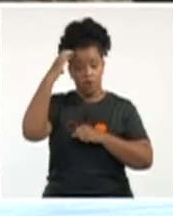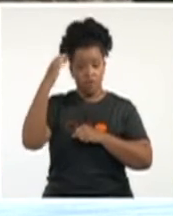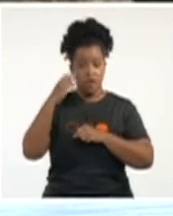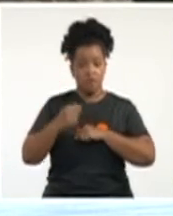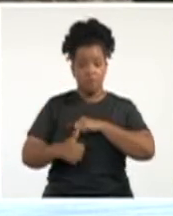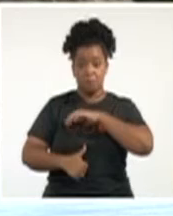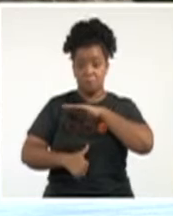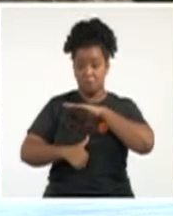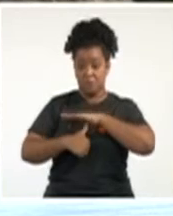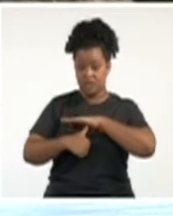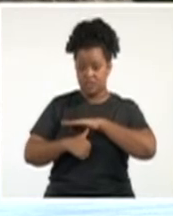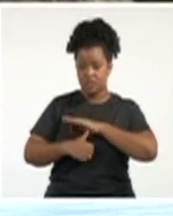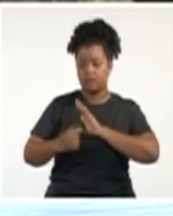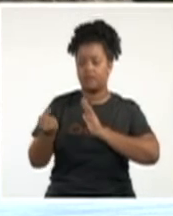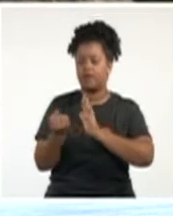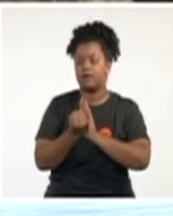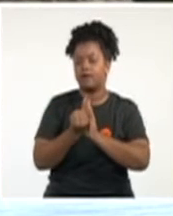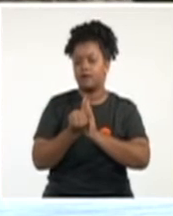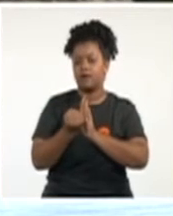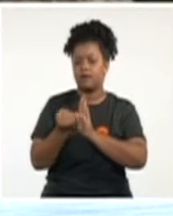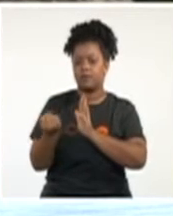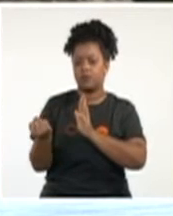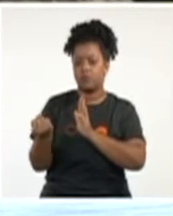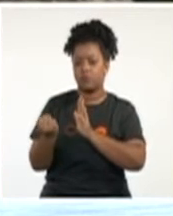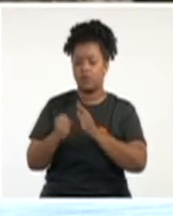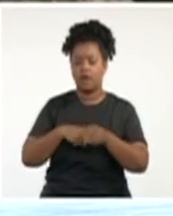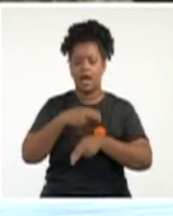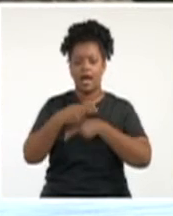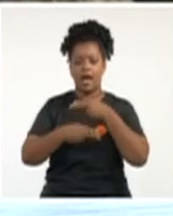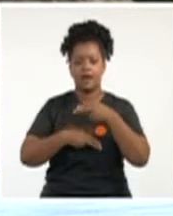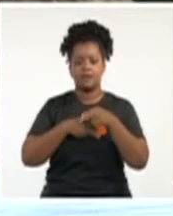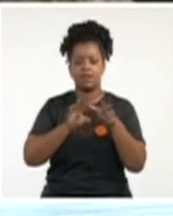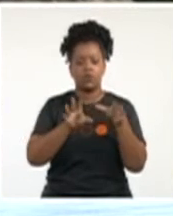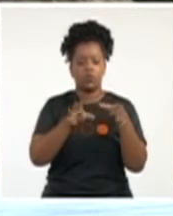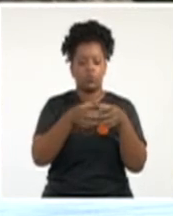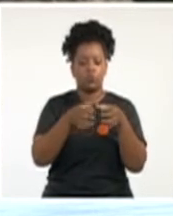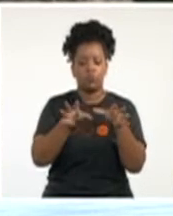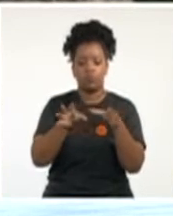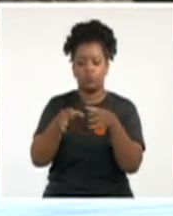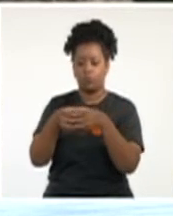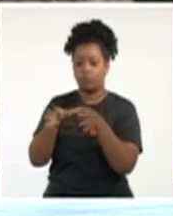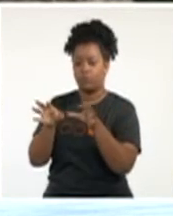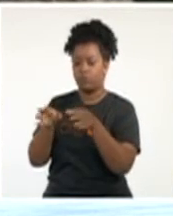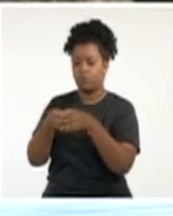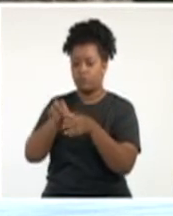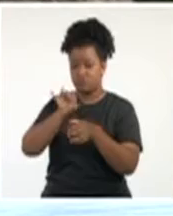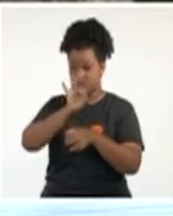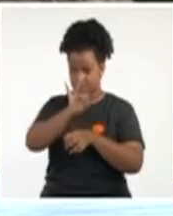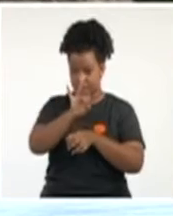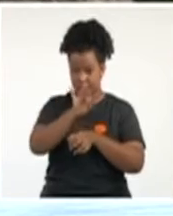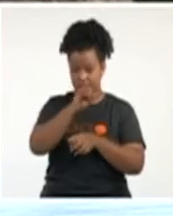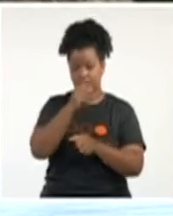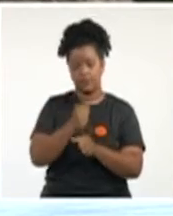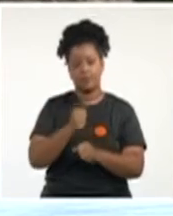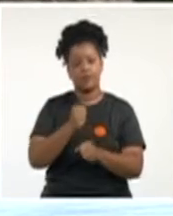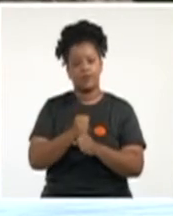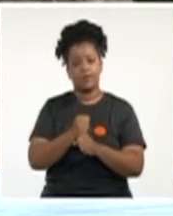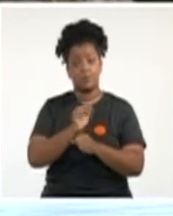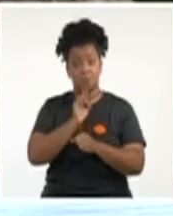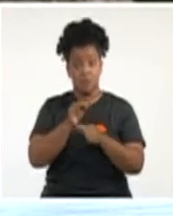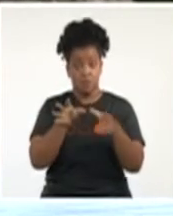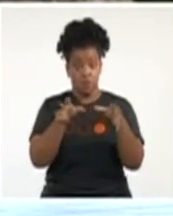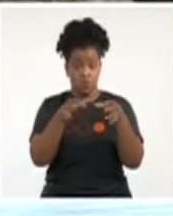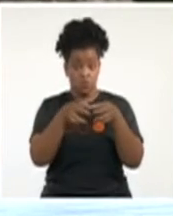aprobó crear siete comisiones temporales de trabajo. Estas comisiones